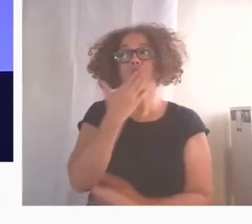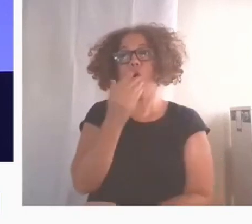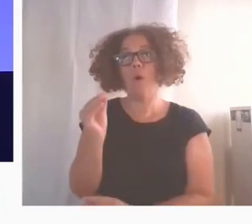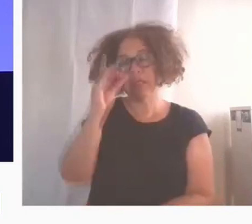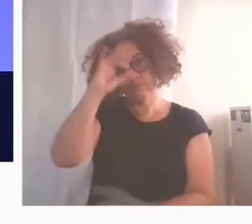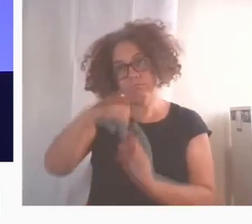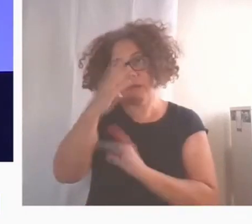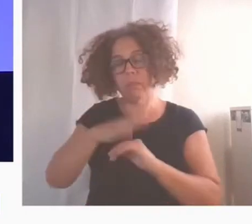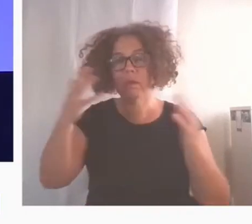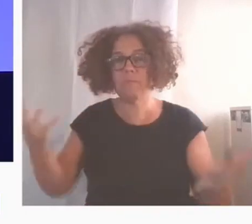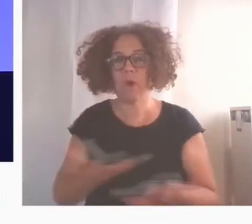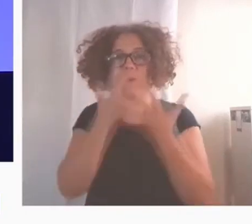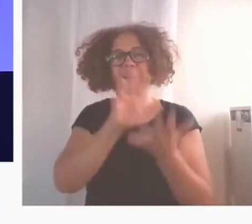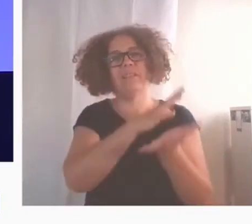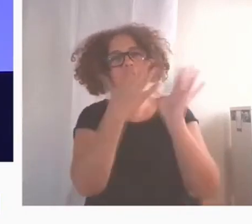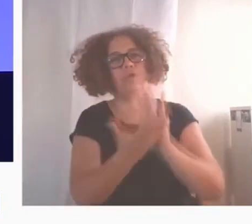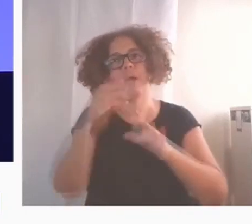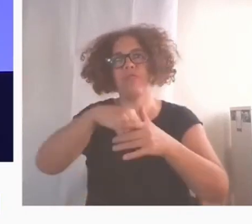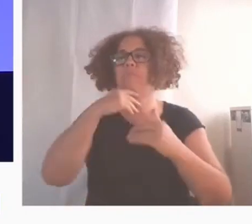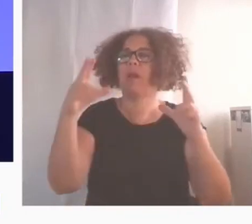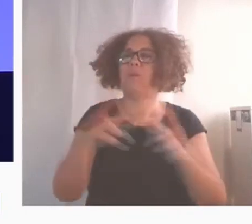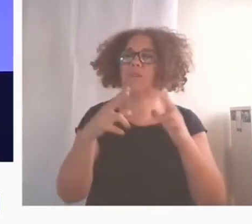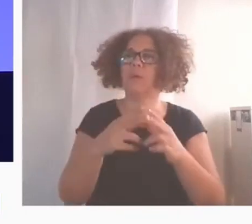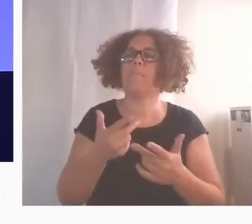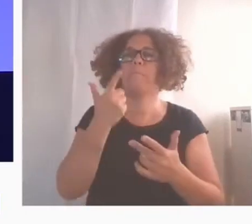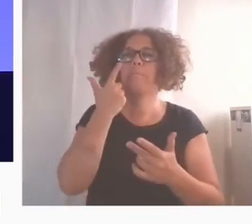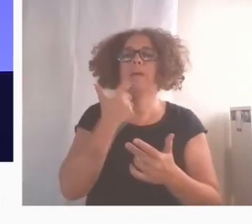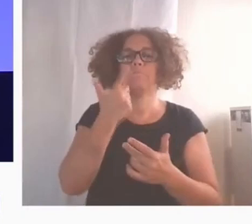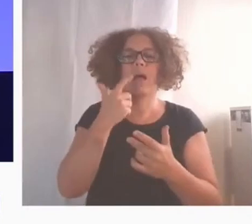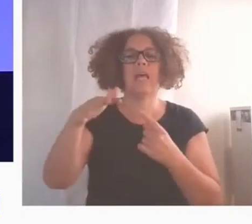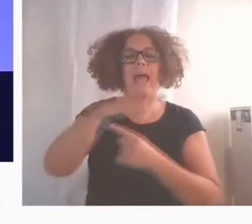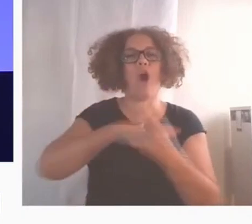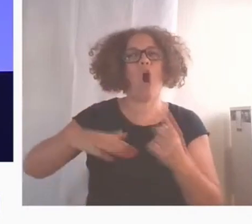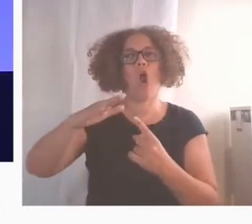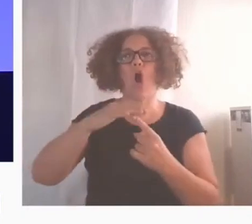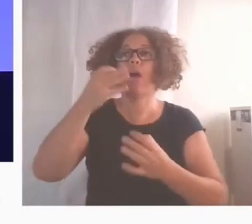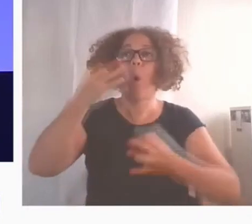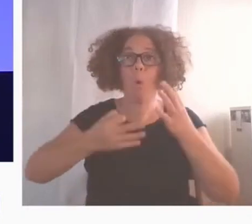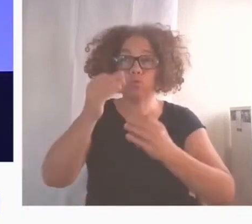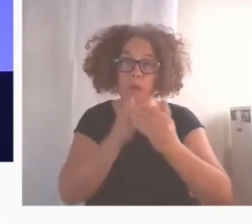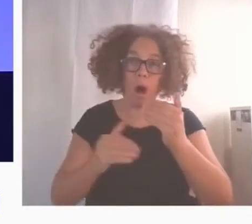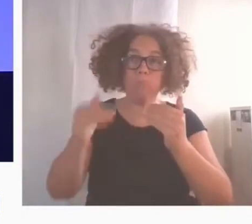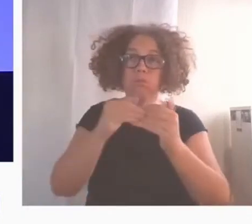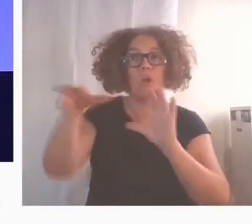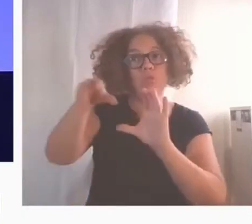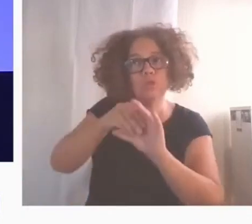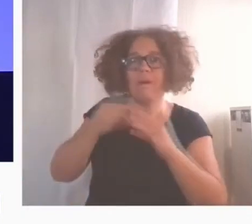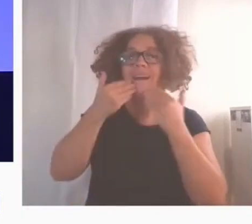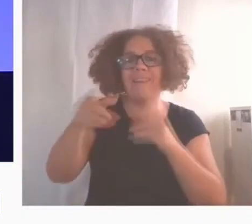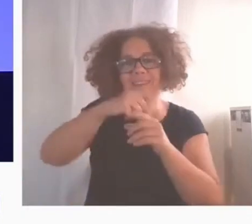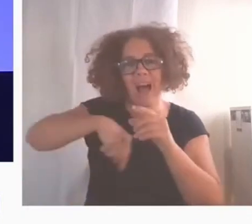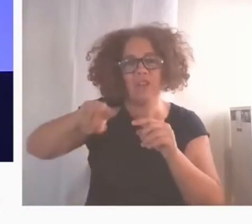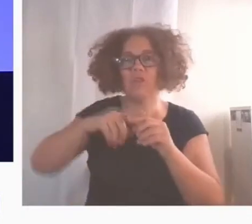transformación hacia una sociedad más ecológica, justa e inclusiva a través de la alimentación sostenible o el arte